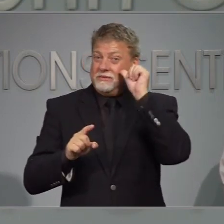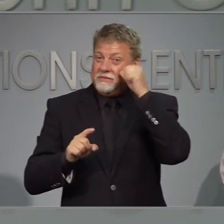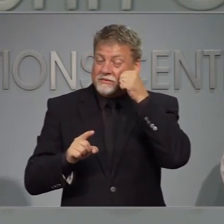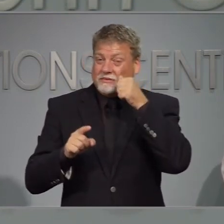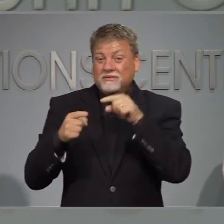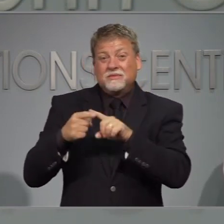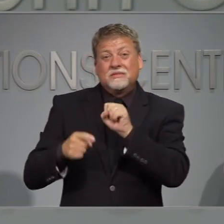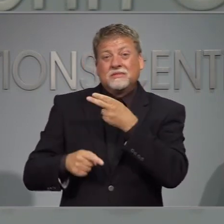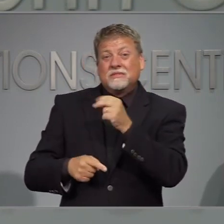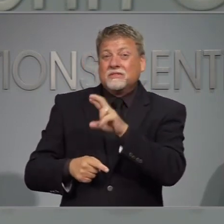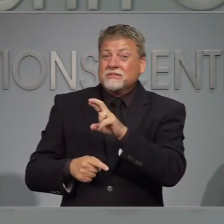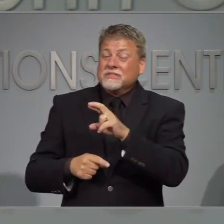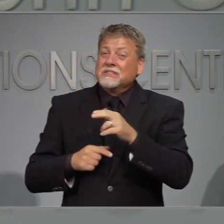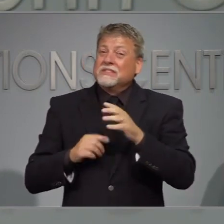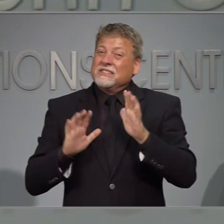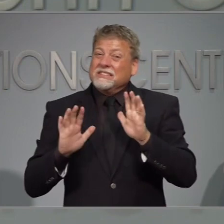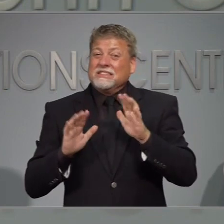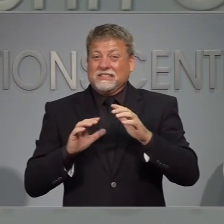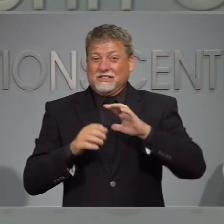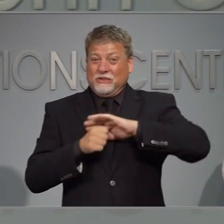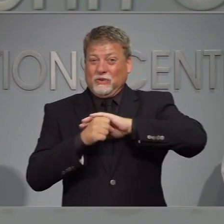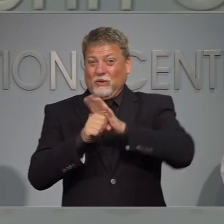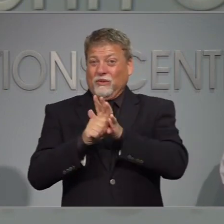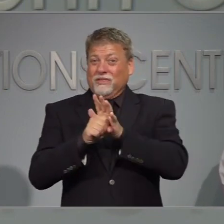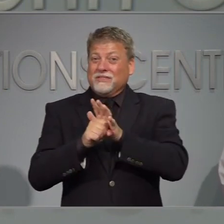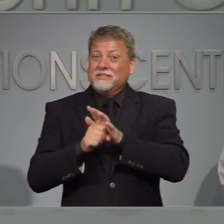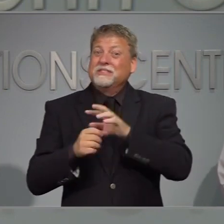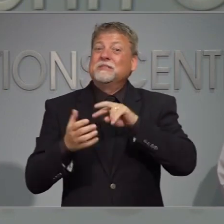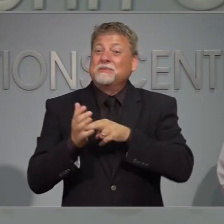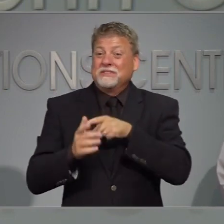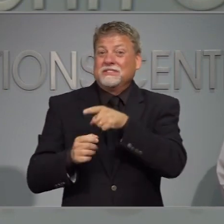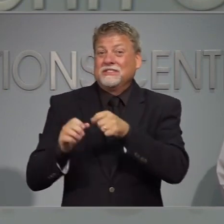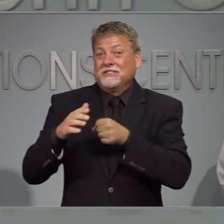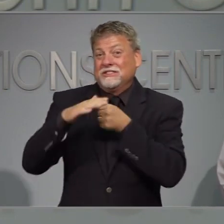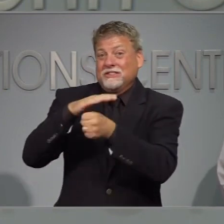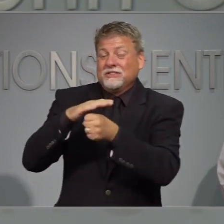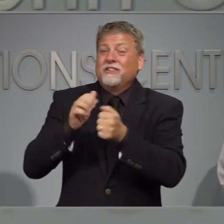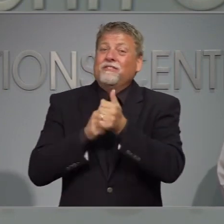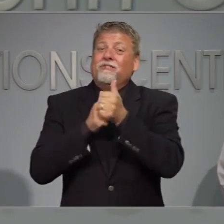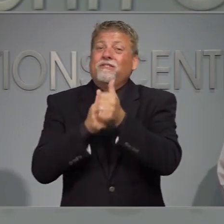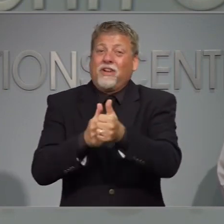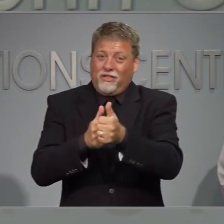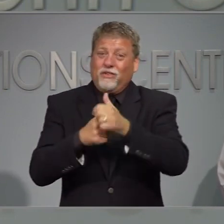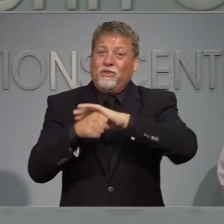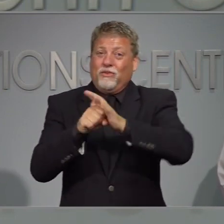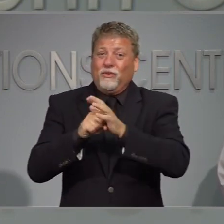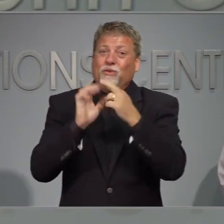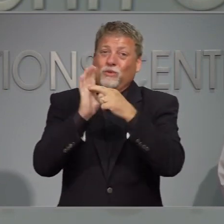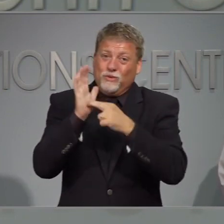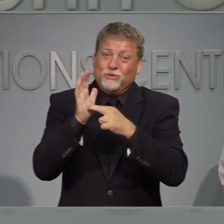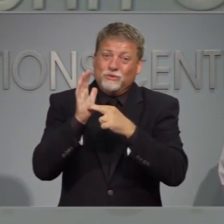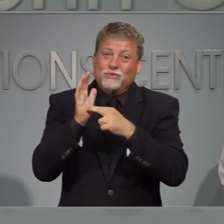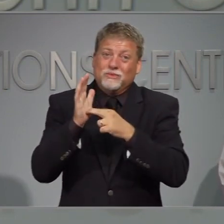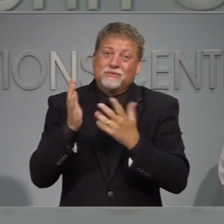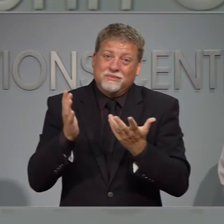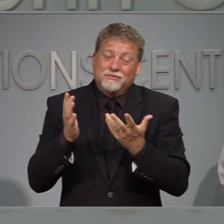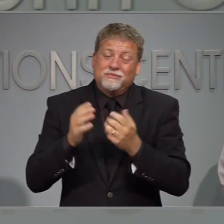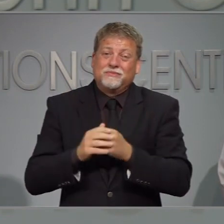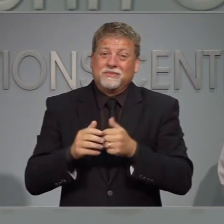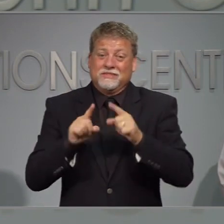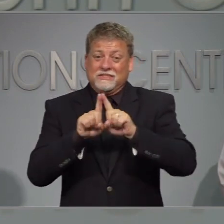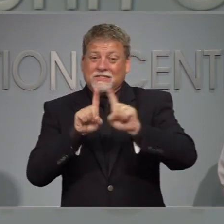último recurso es porque el distanciamiento social y las medidas de precaución necesarias de una durante una pandemia